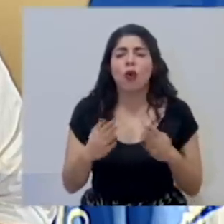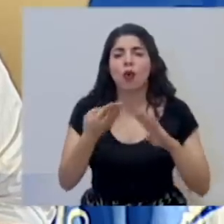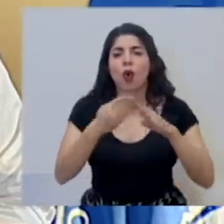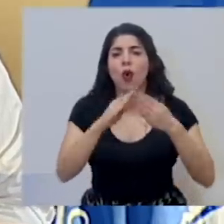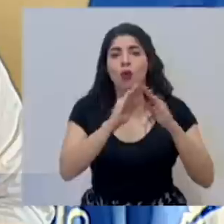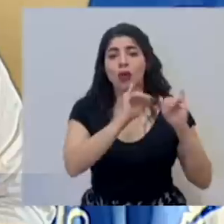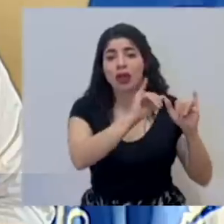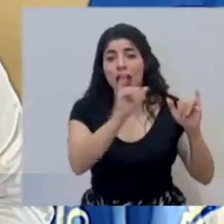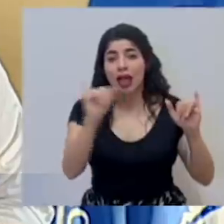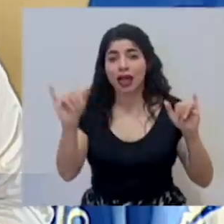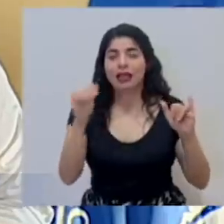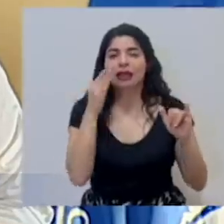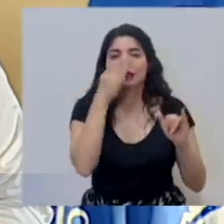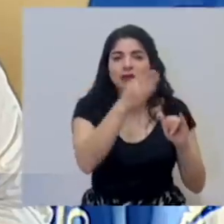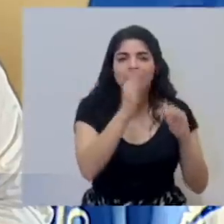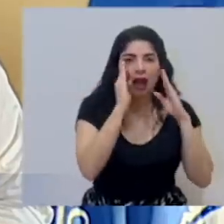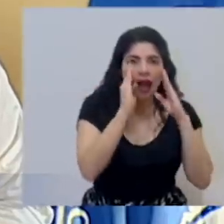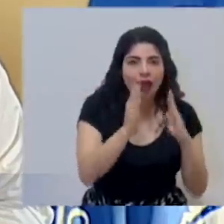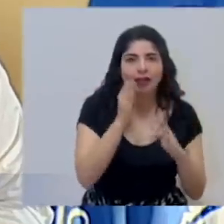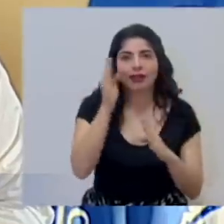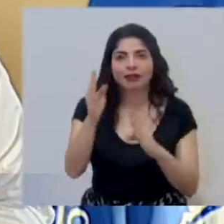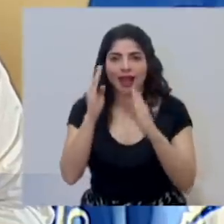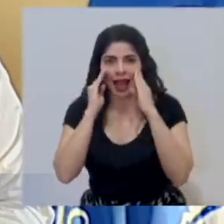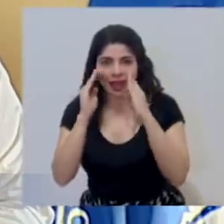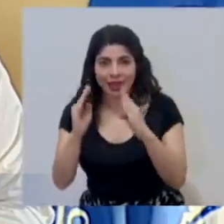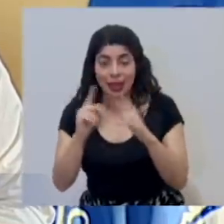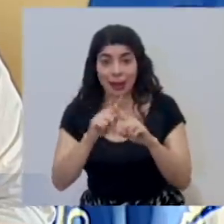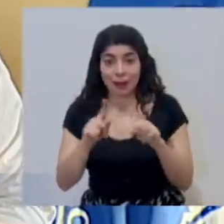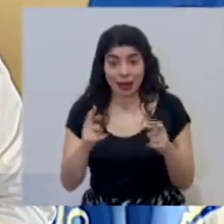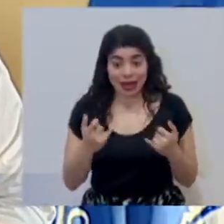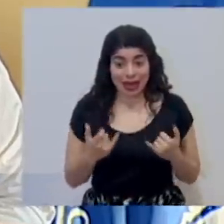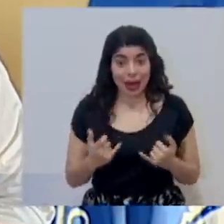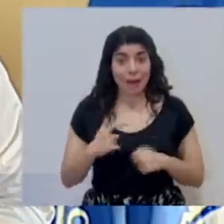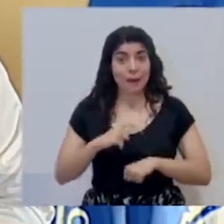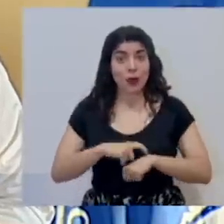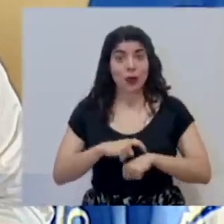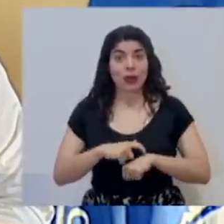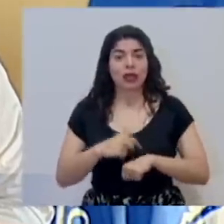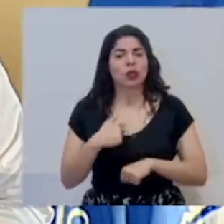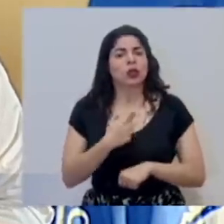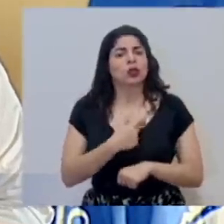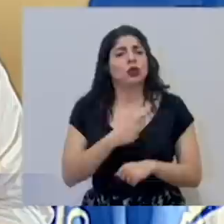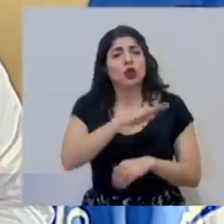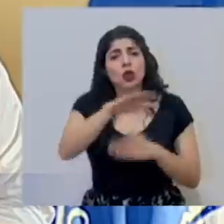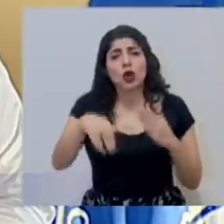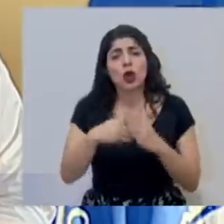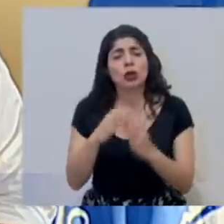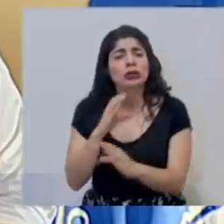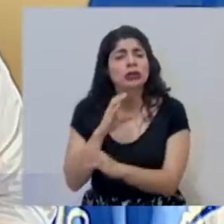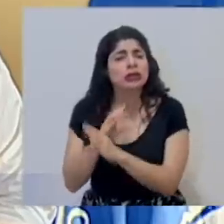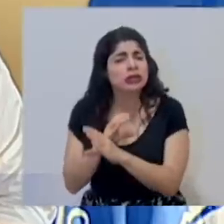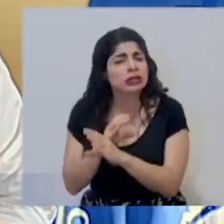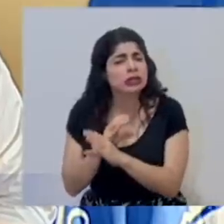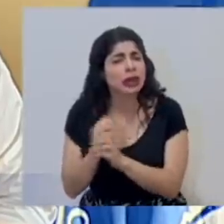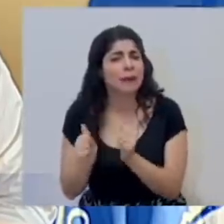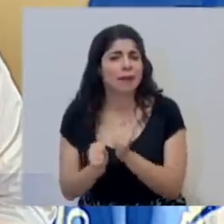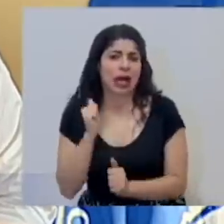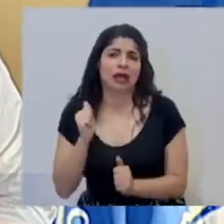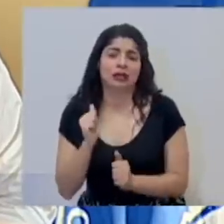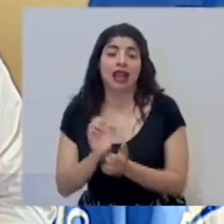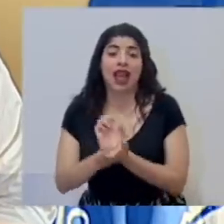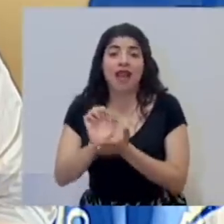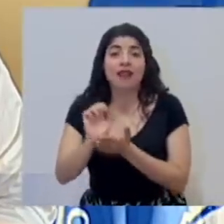comunitaria. Pero en estos momentos, yo creo que lo importante es que los cuidemos al máximo entre todos, que